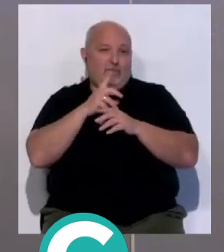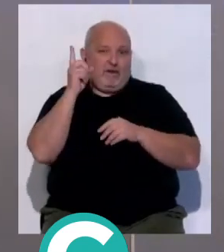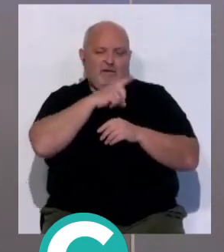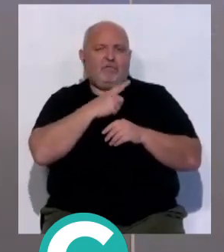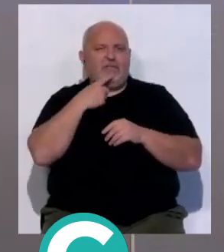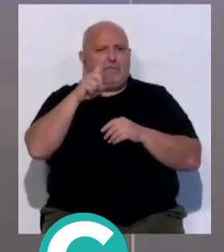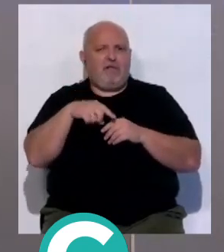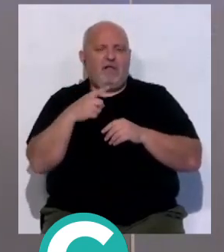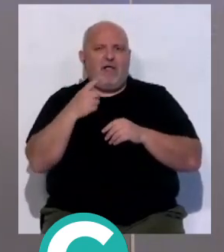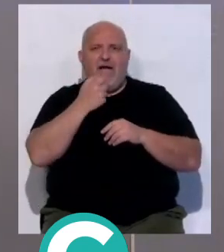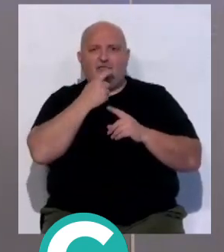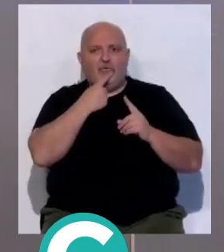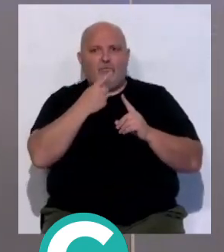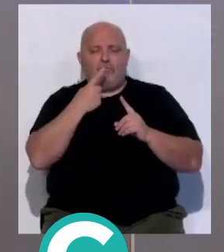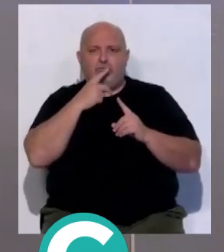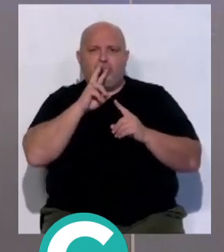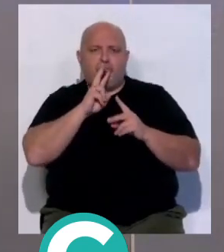a un árbitro,